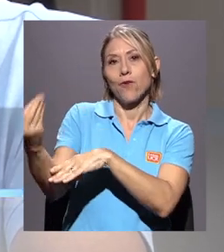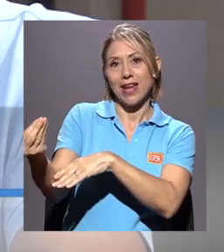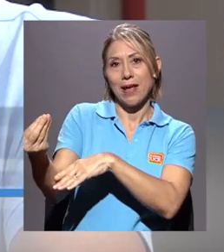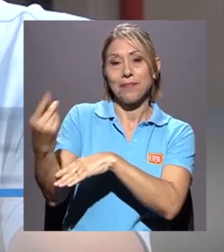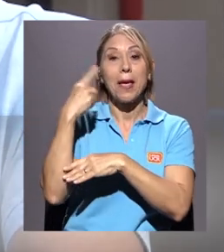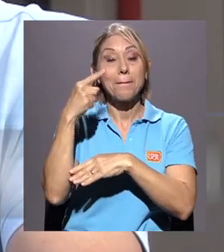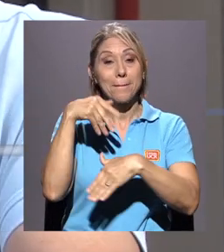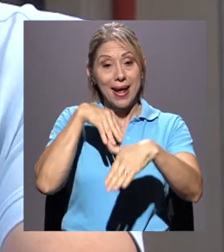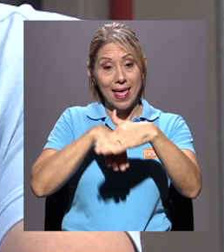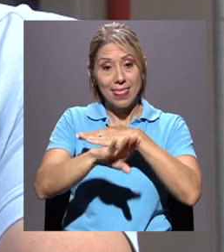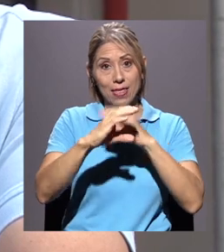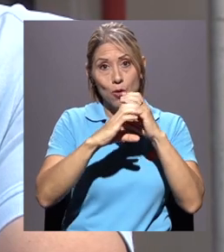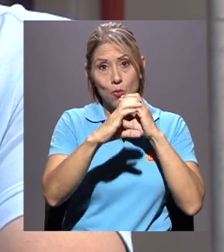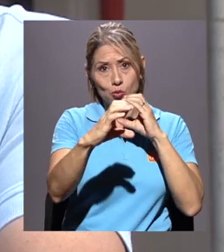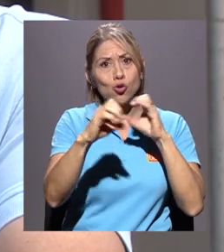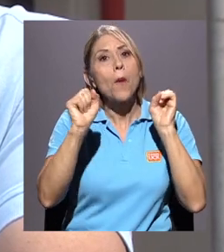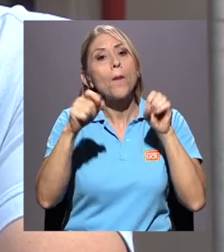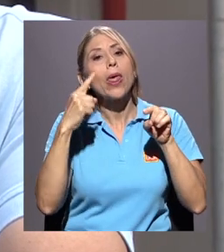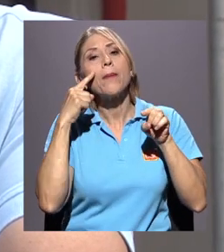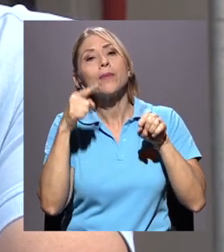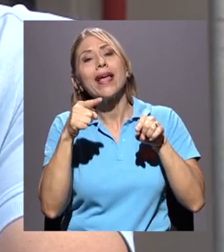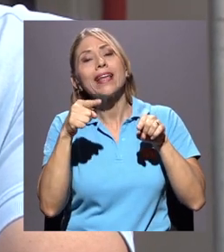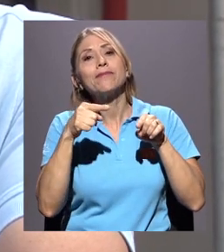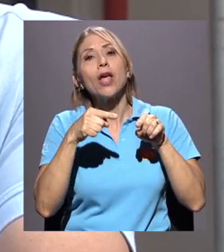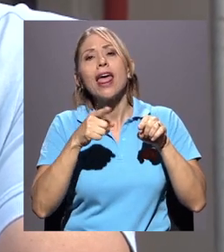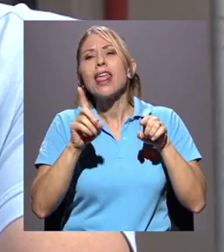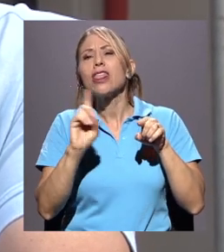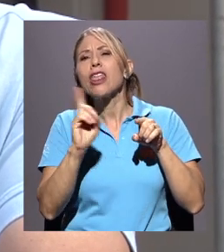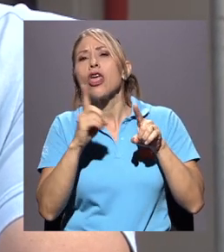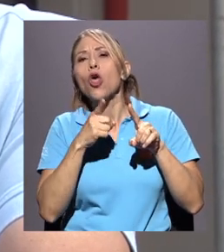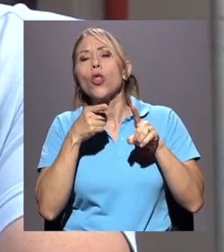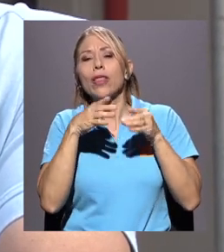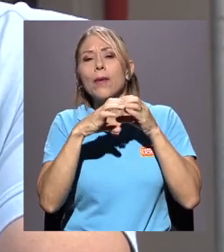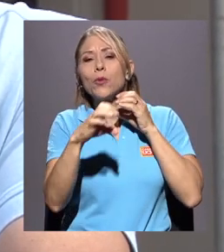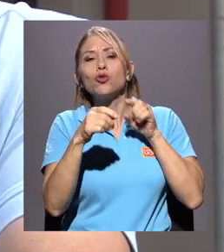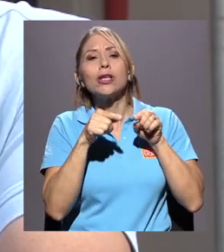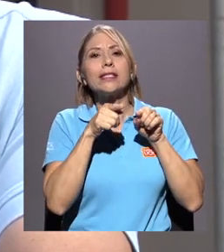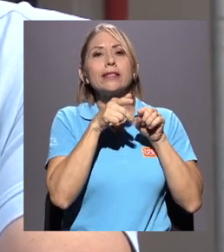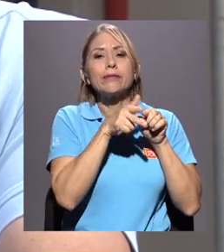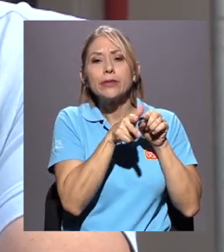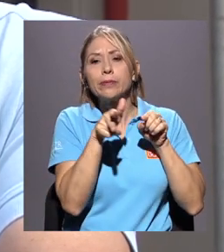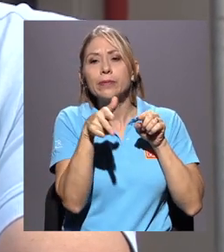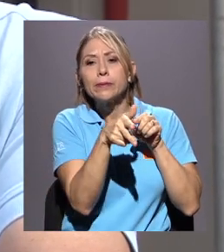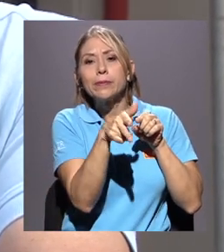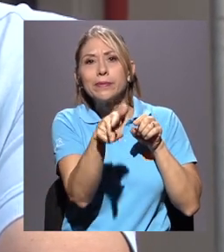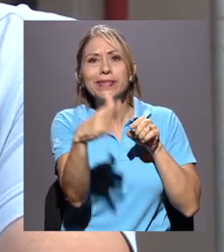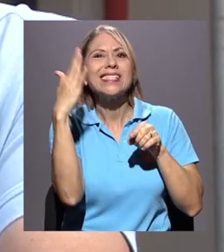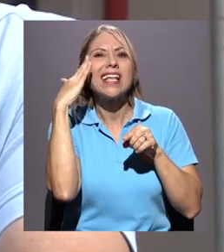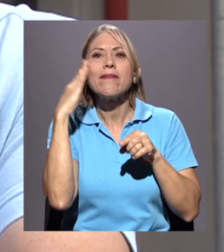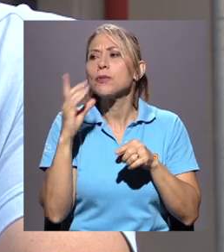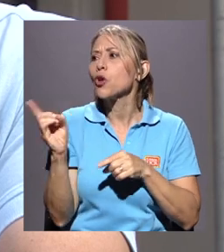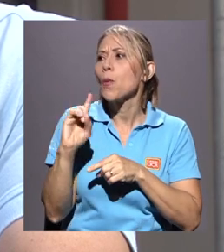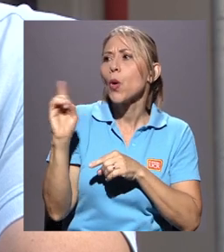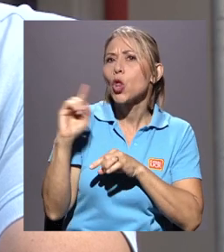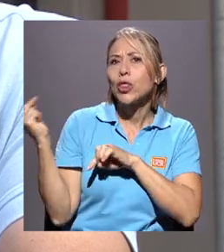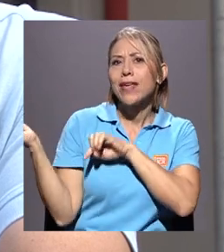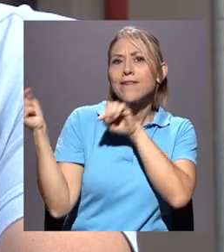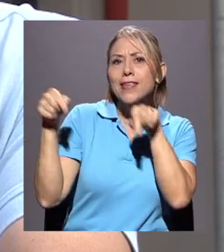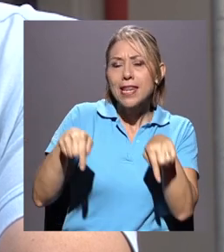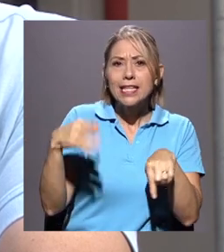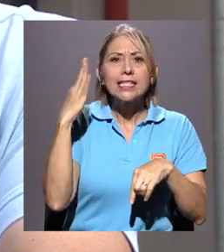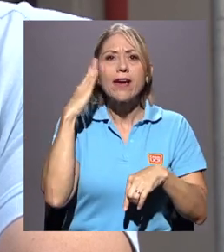trazabilidad al recorrido de los buses de la universidad. ¿Por dónde vienen? ¿En cuál parada